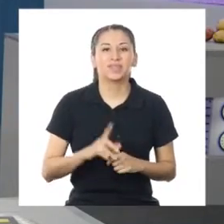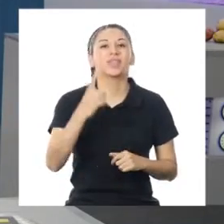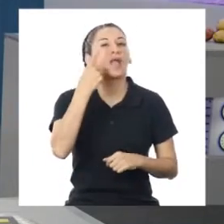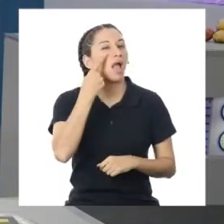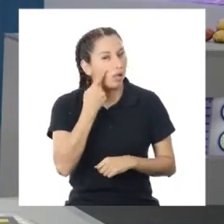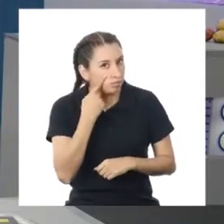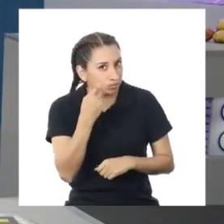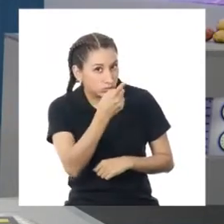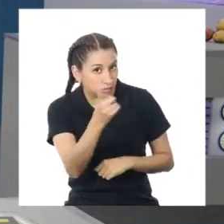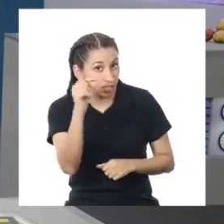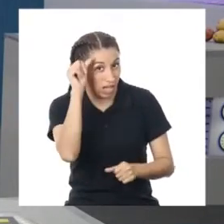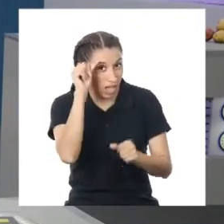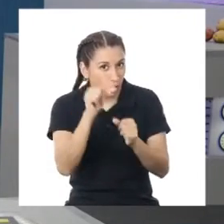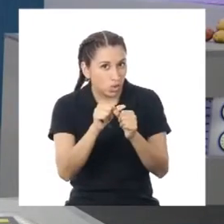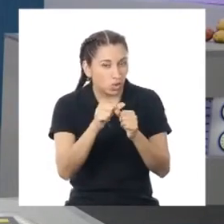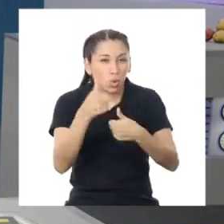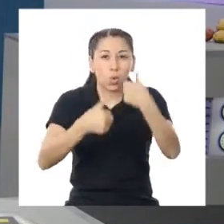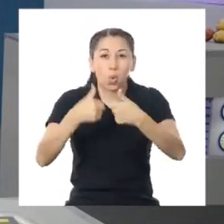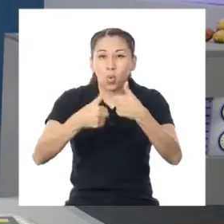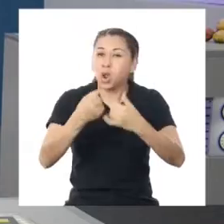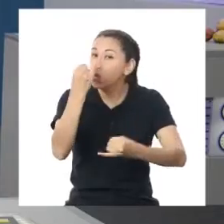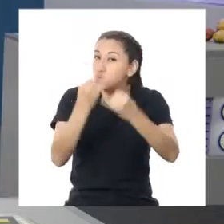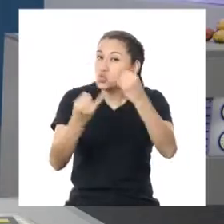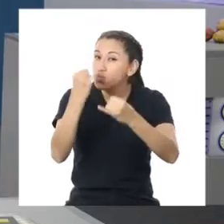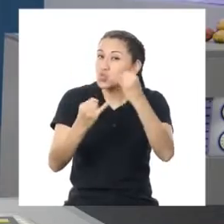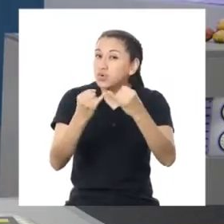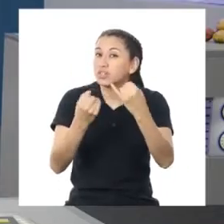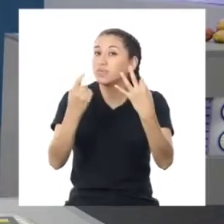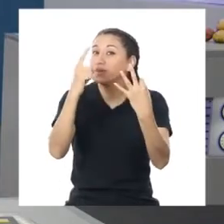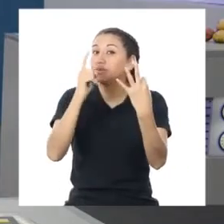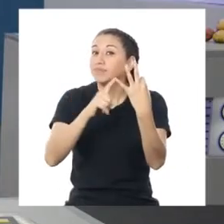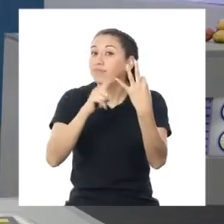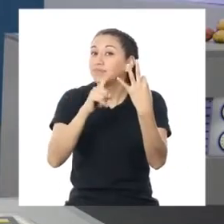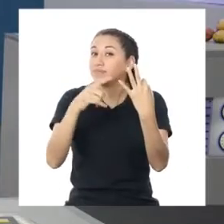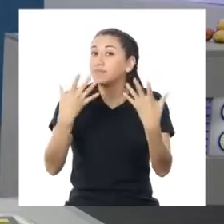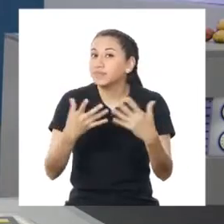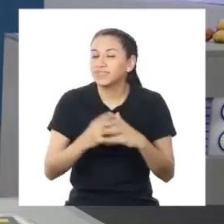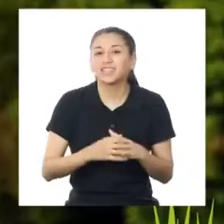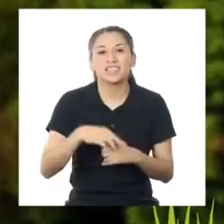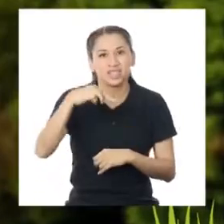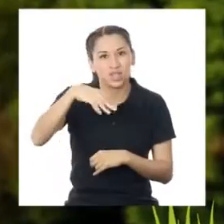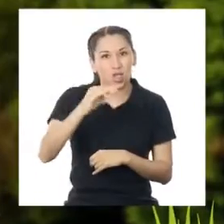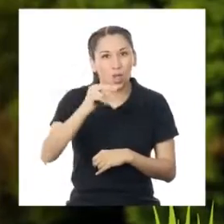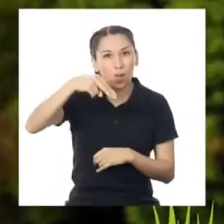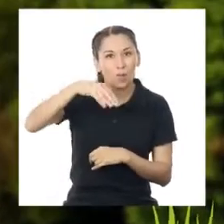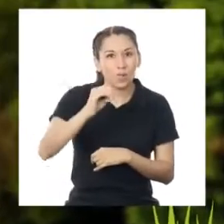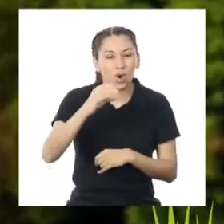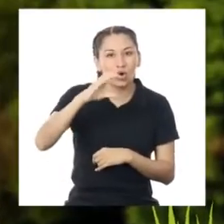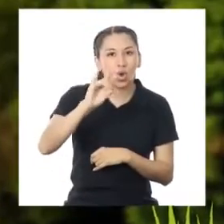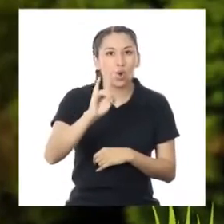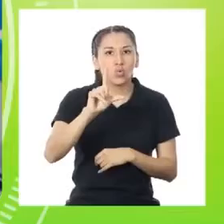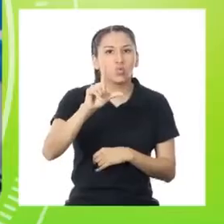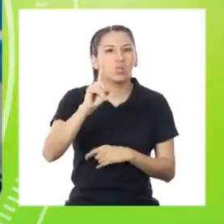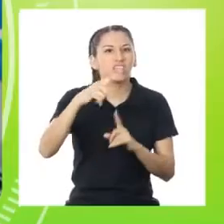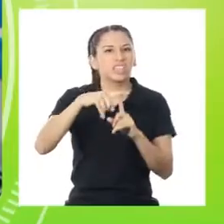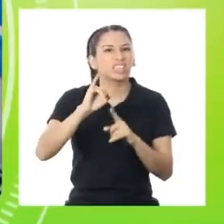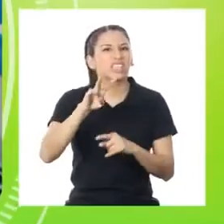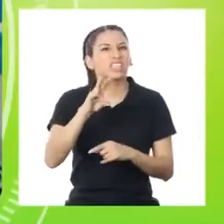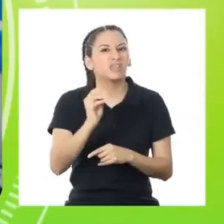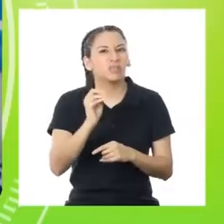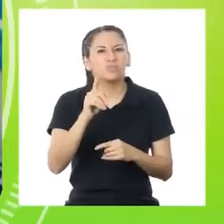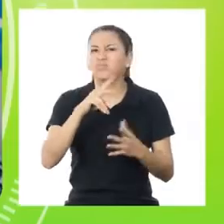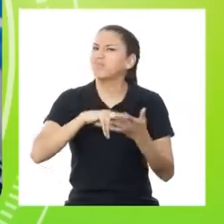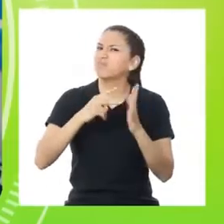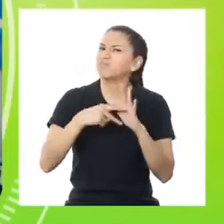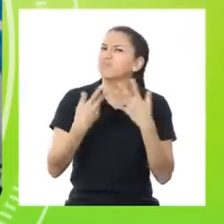A ver si se acuerdan, ¿cuál fue la última práctica que mencionamos? ¡El monocultivo! Pero no